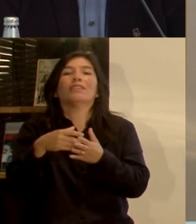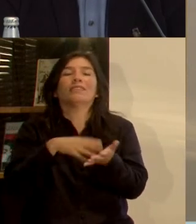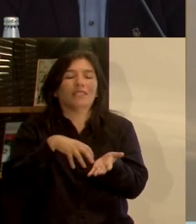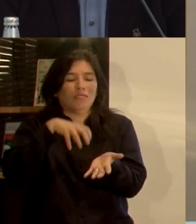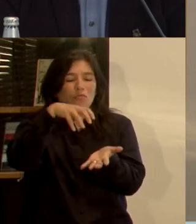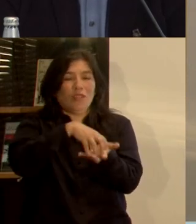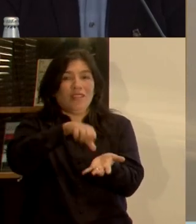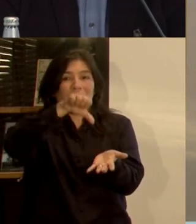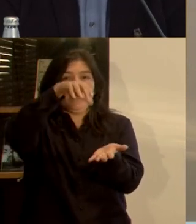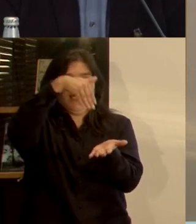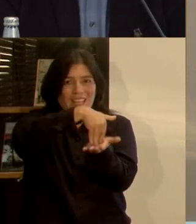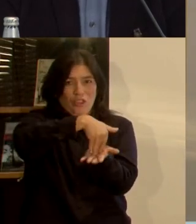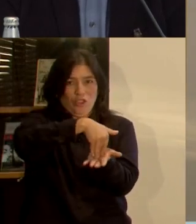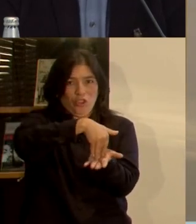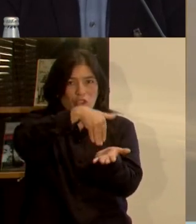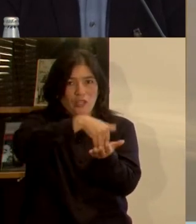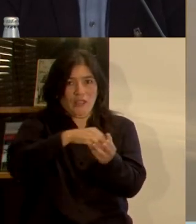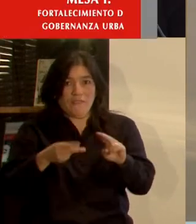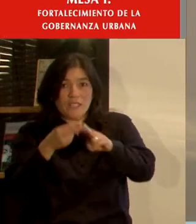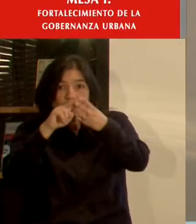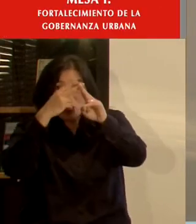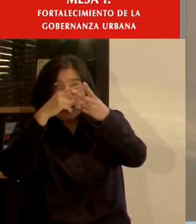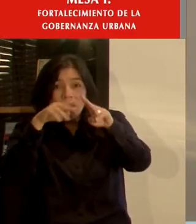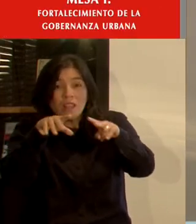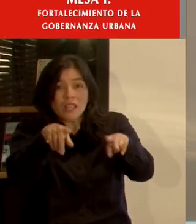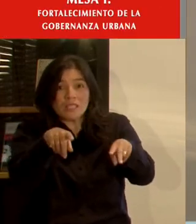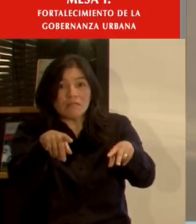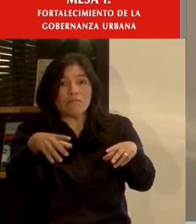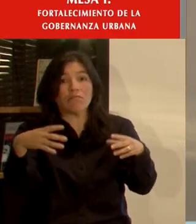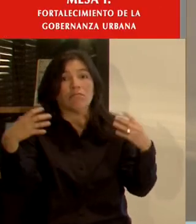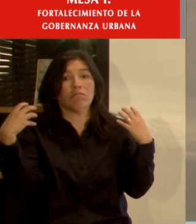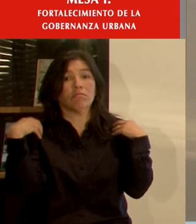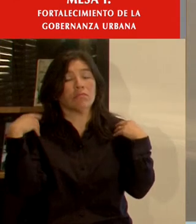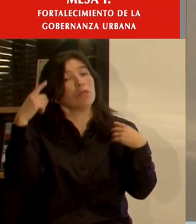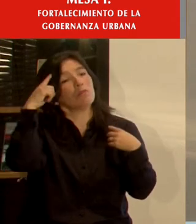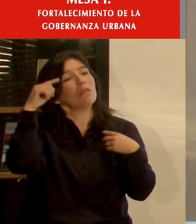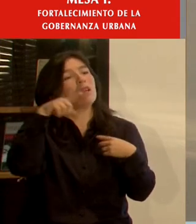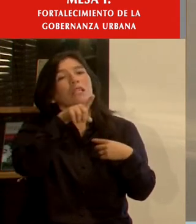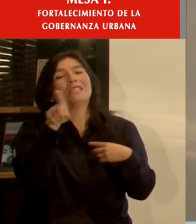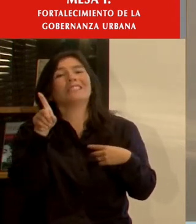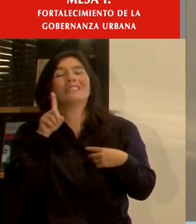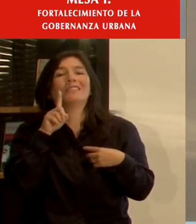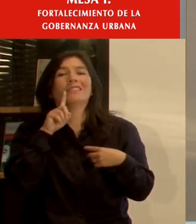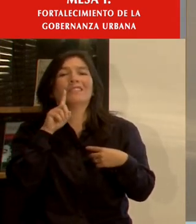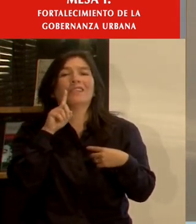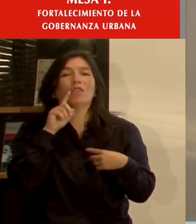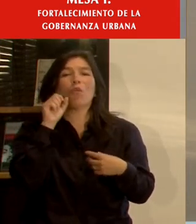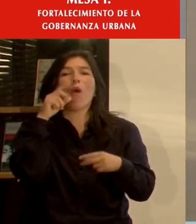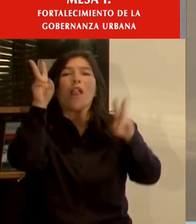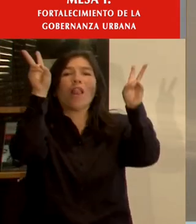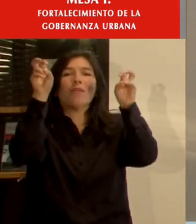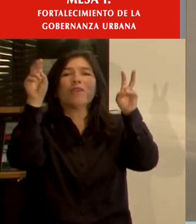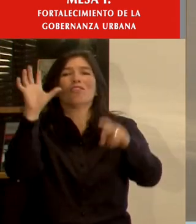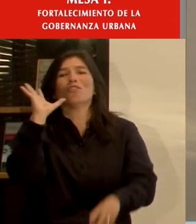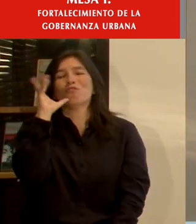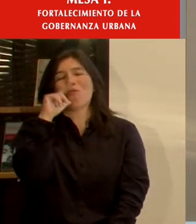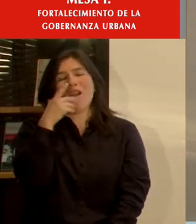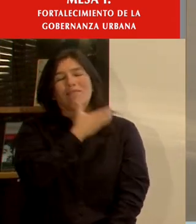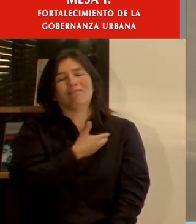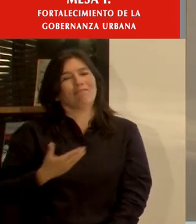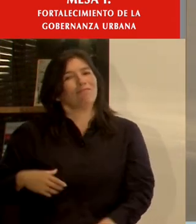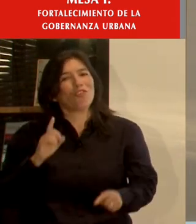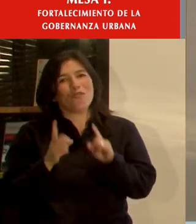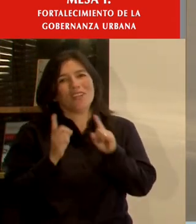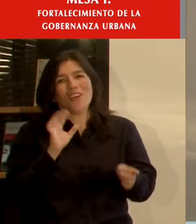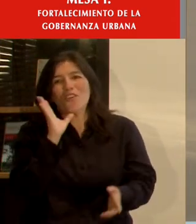equipamiento, de infraestructura que no pueden ser abordados y aquí coincido con la mayoría. Aquí, ¿cuál es el problema? No hay gobernanza, no hay